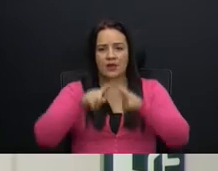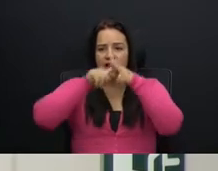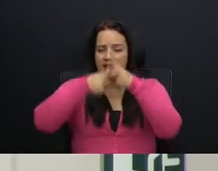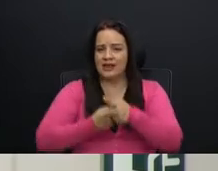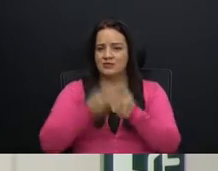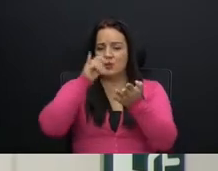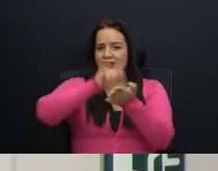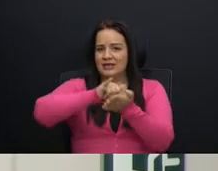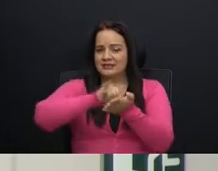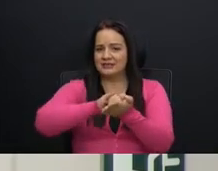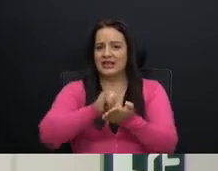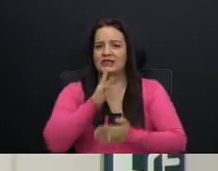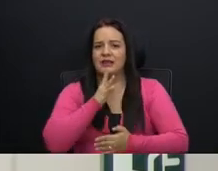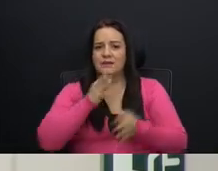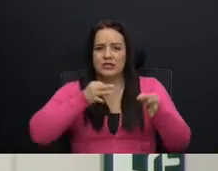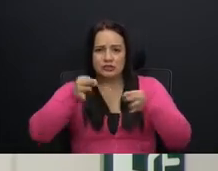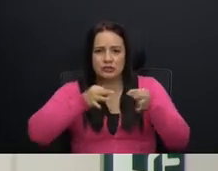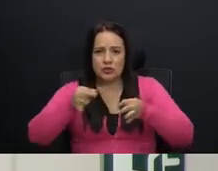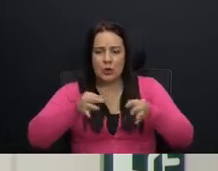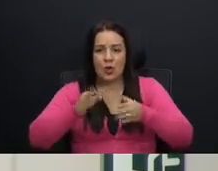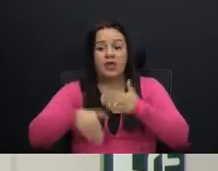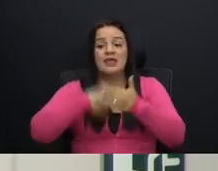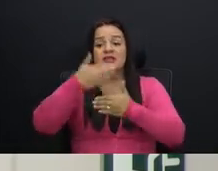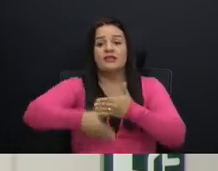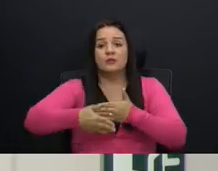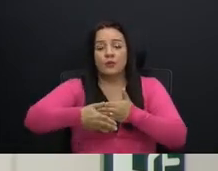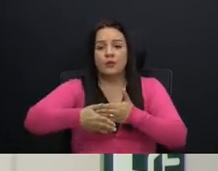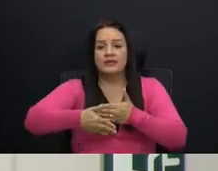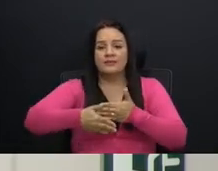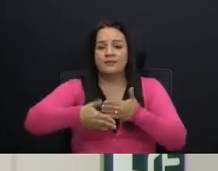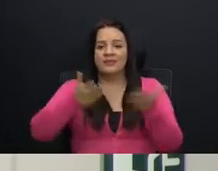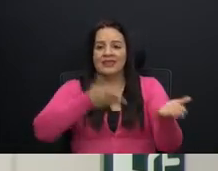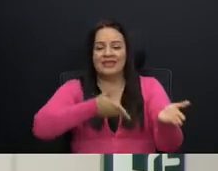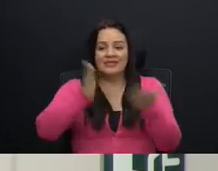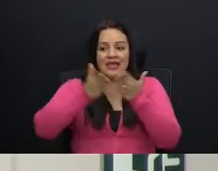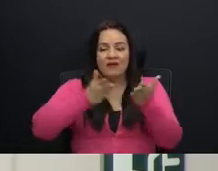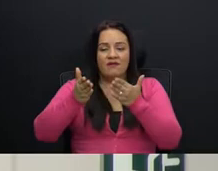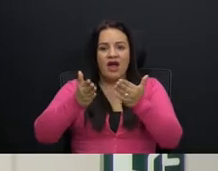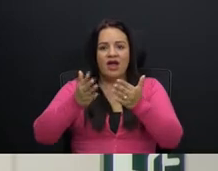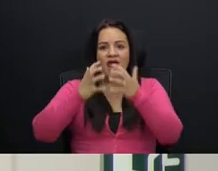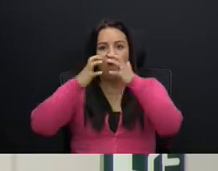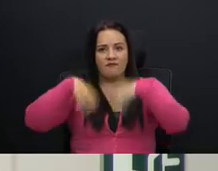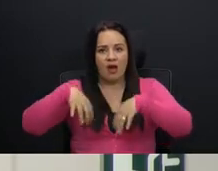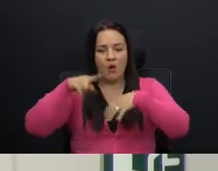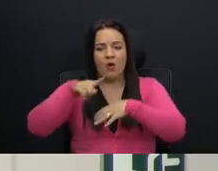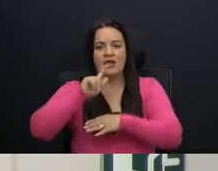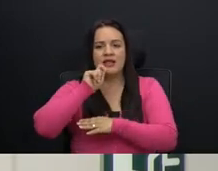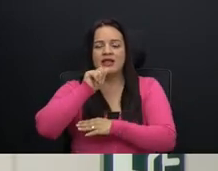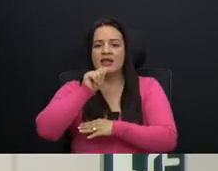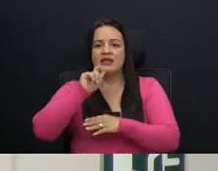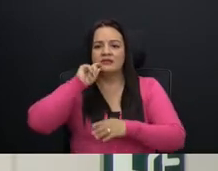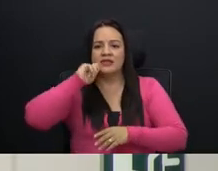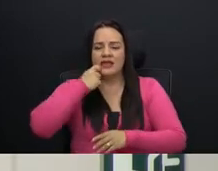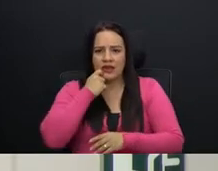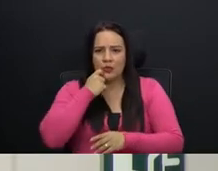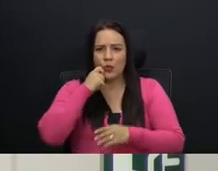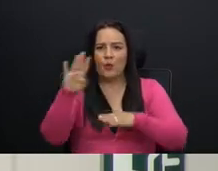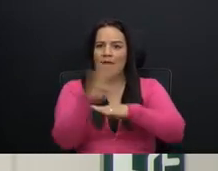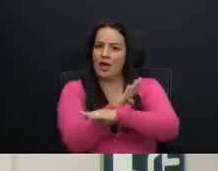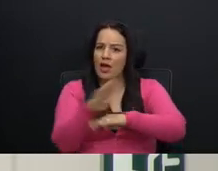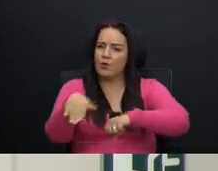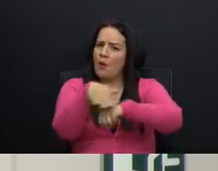intervención. Después, detrás de llevar abajo el secreto bancario. Por favor,